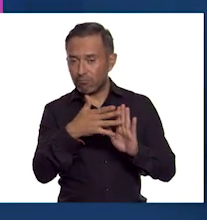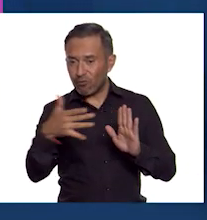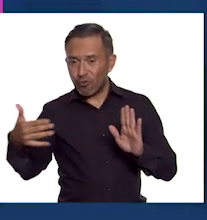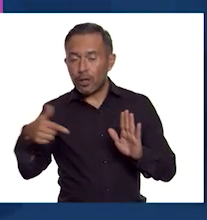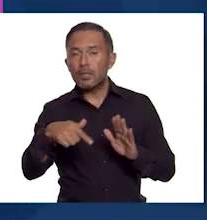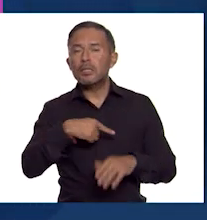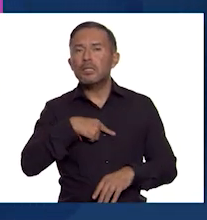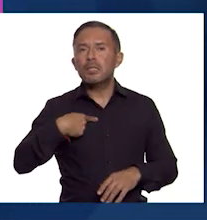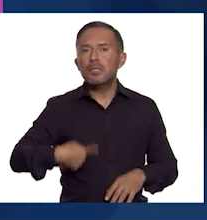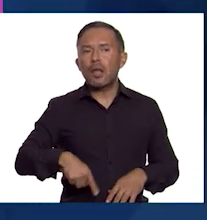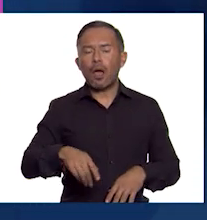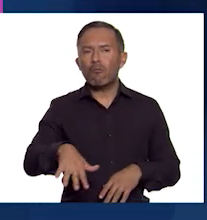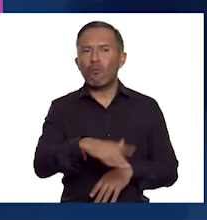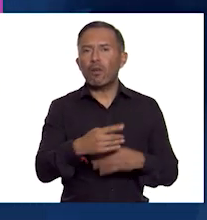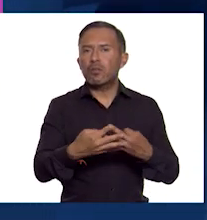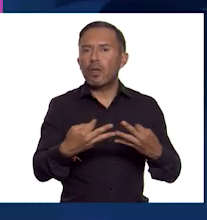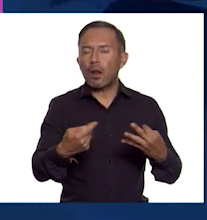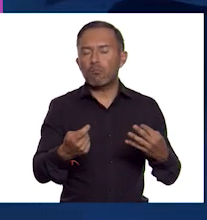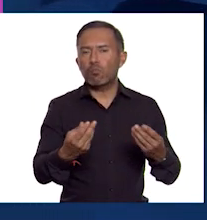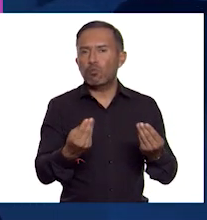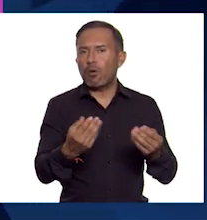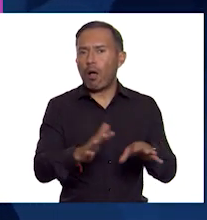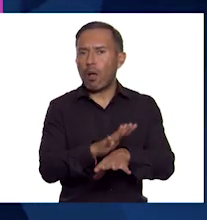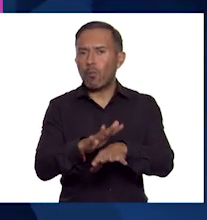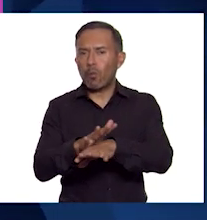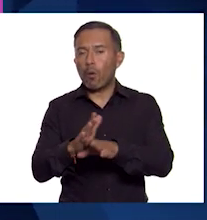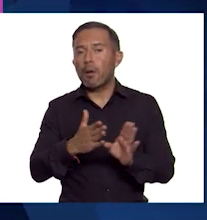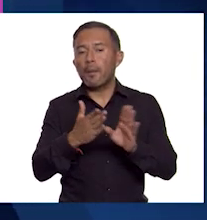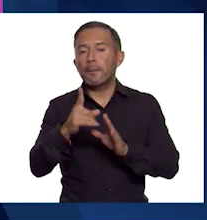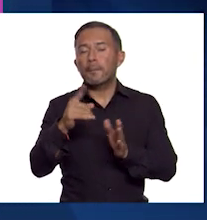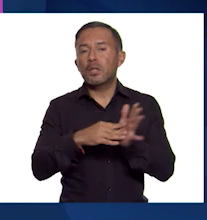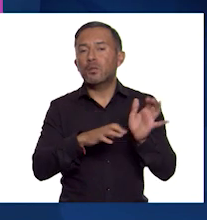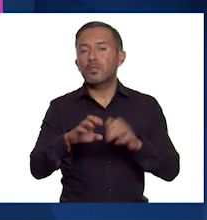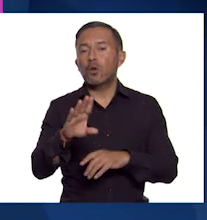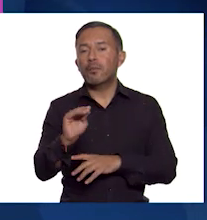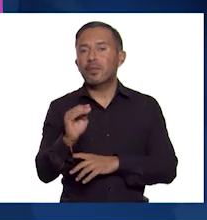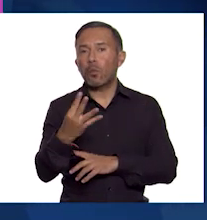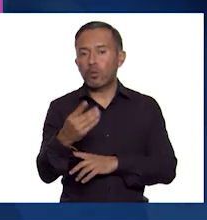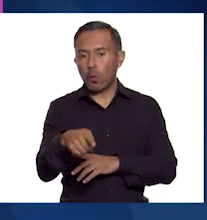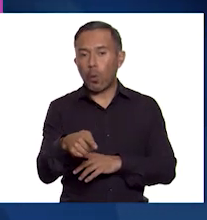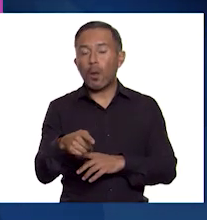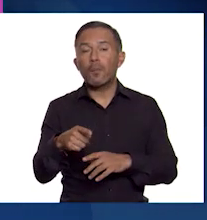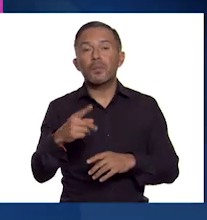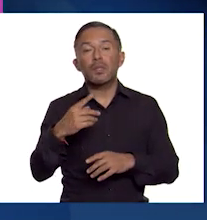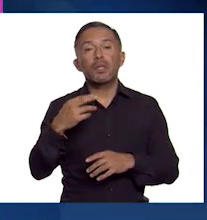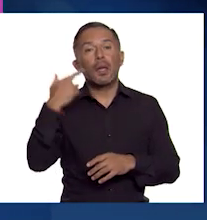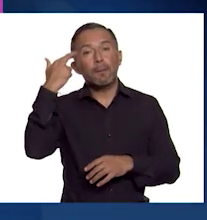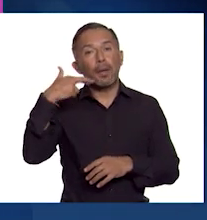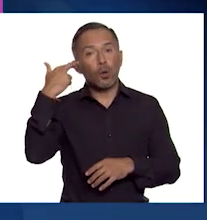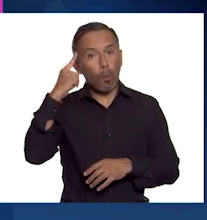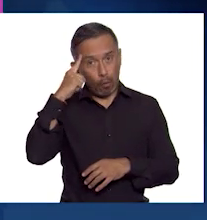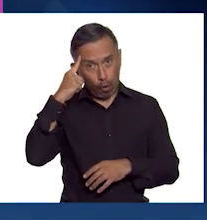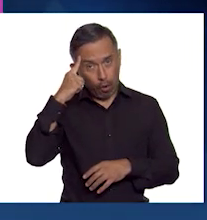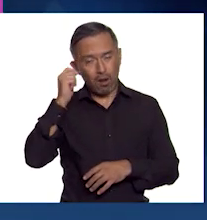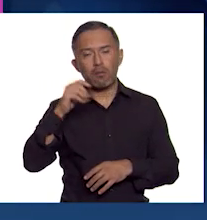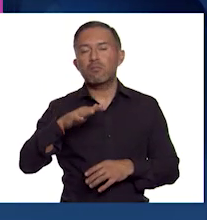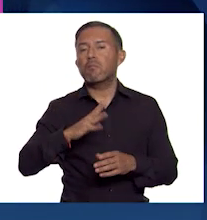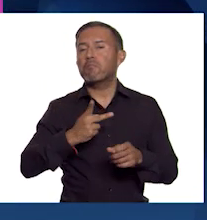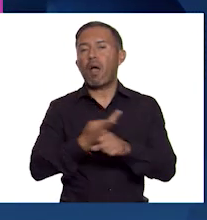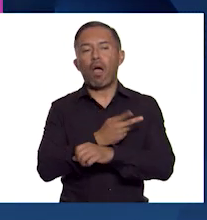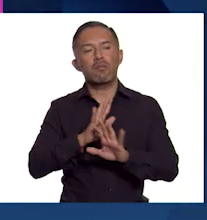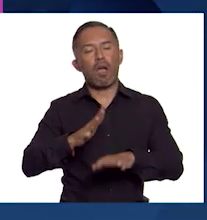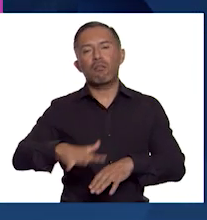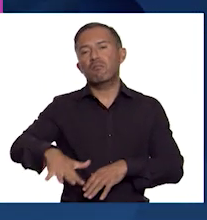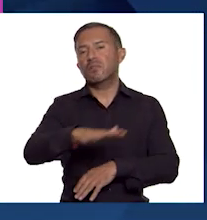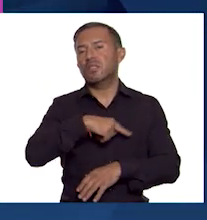en su territorio? Para el 1294, el Imperio Mongol ya tenía el control de toda China. El Imperio Mongol